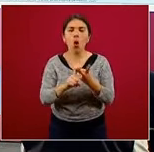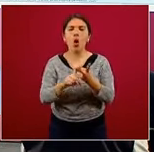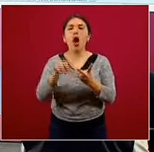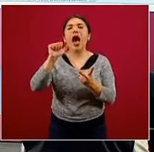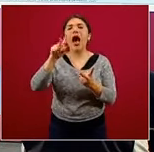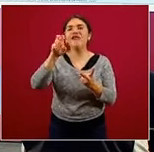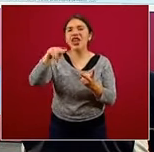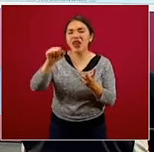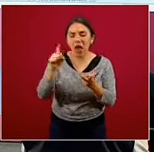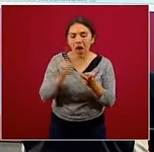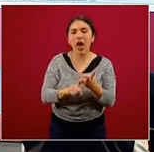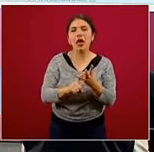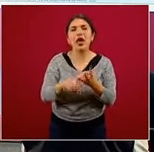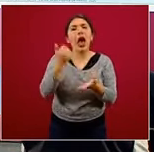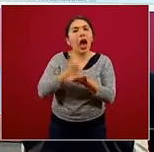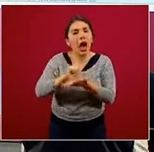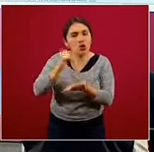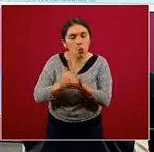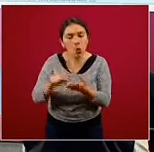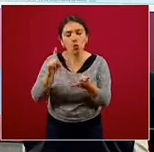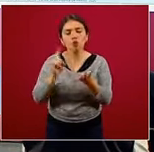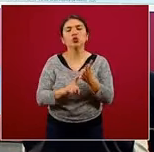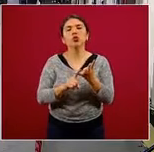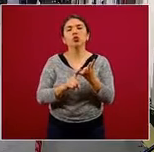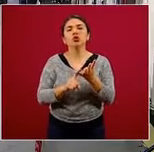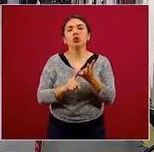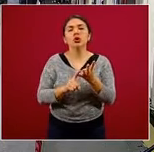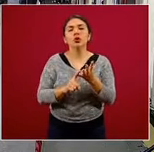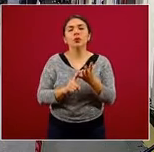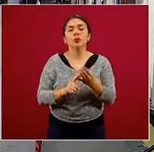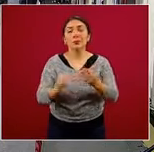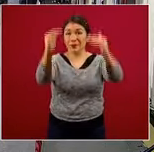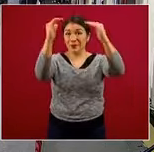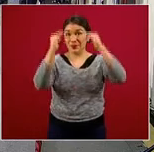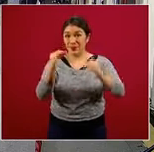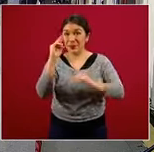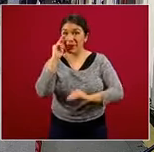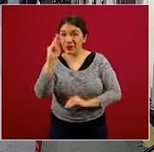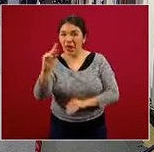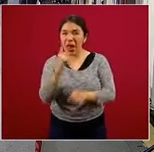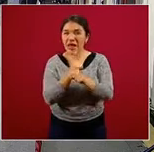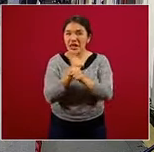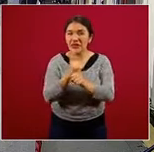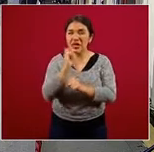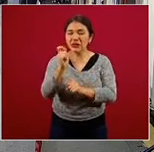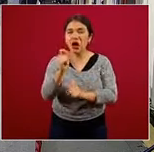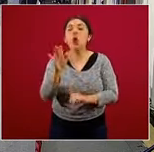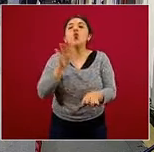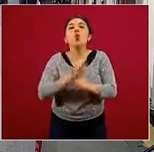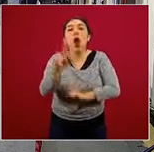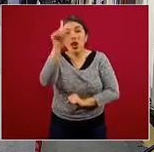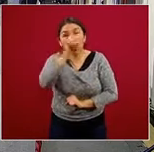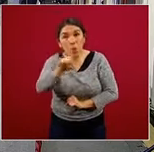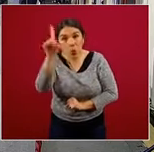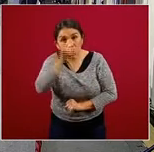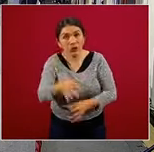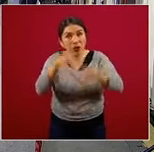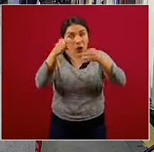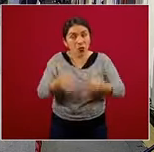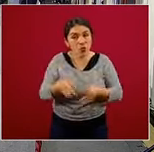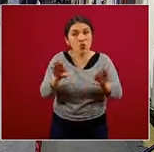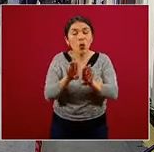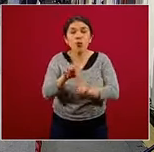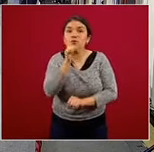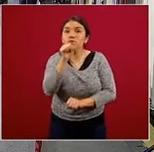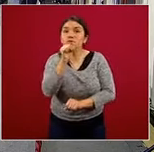avena, arroz. Y aquí abajo, en gris, tenemos la recomendación de las